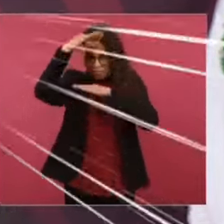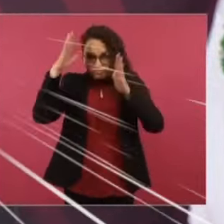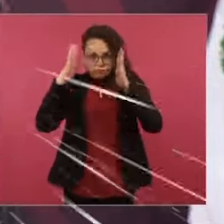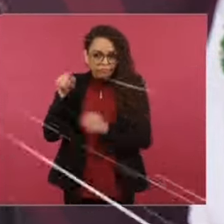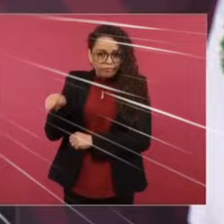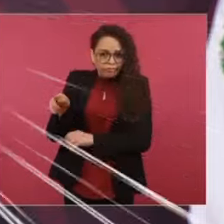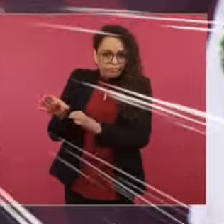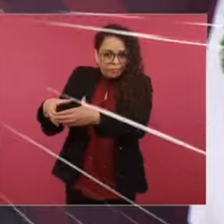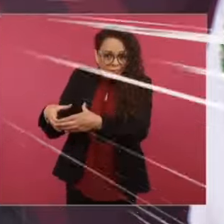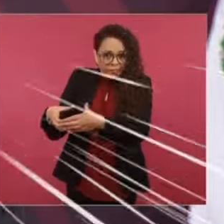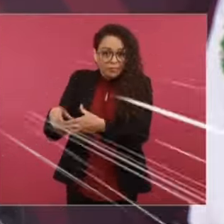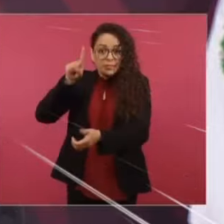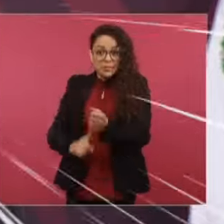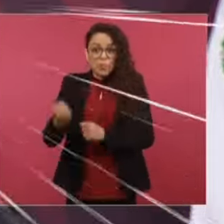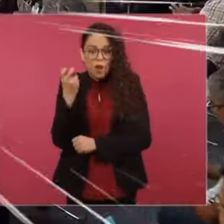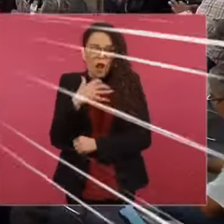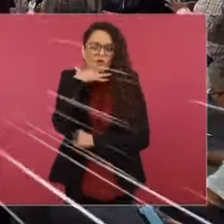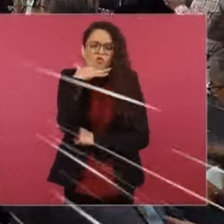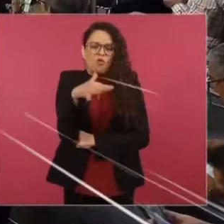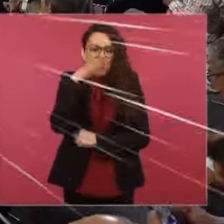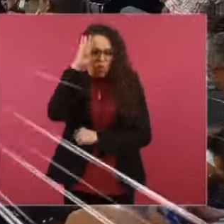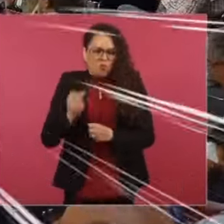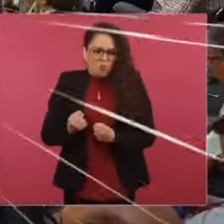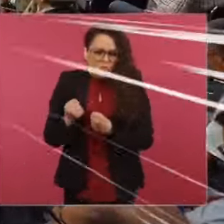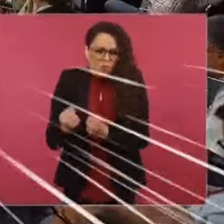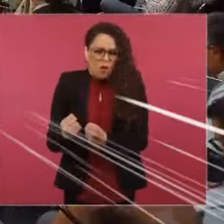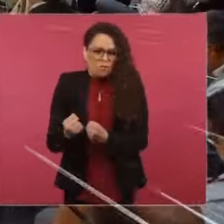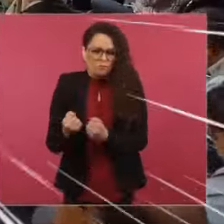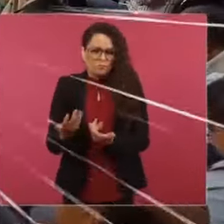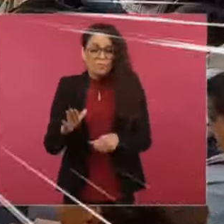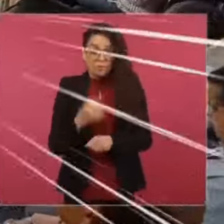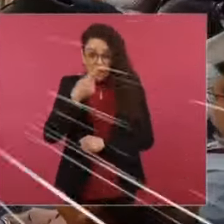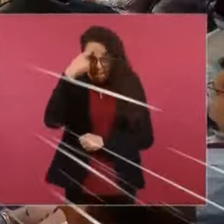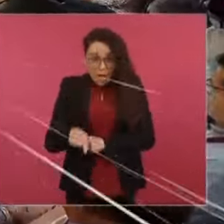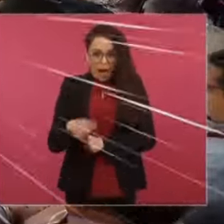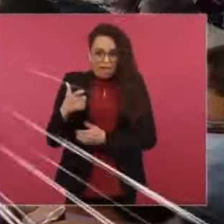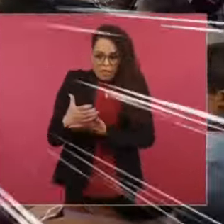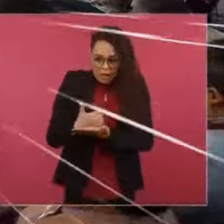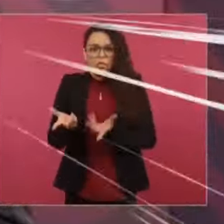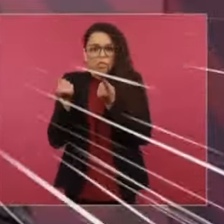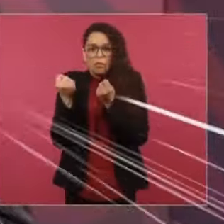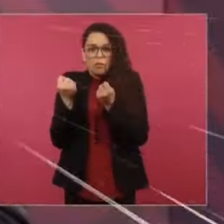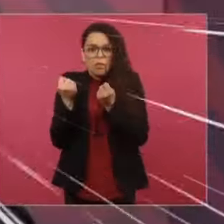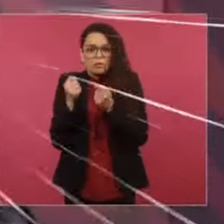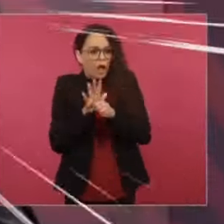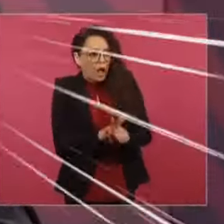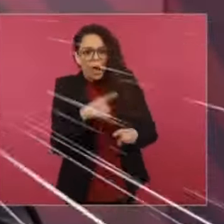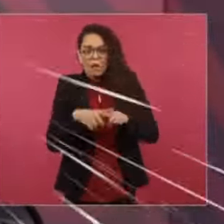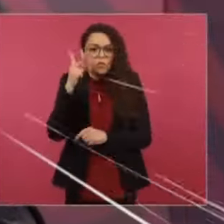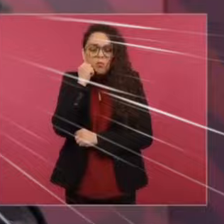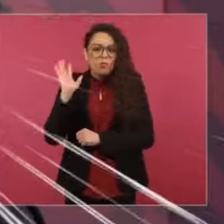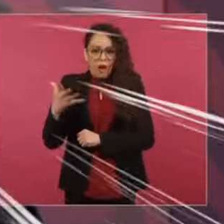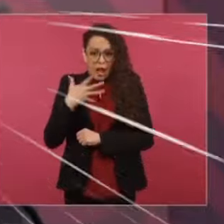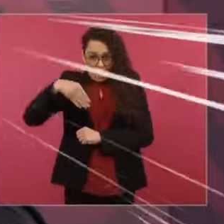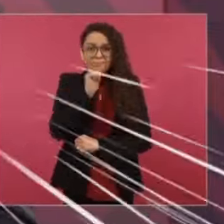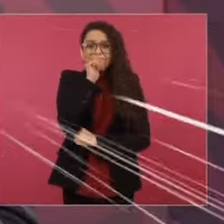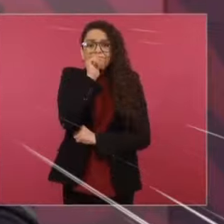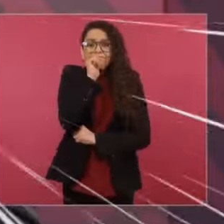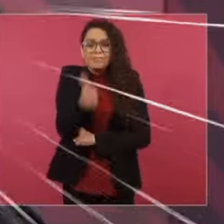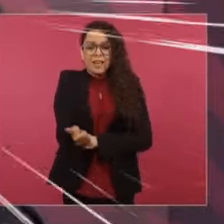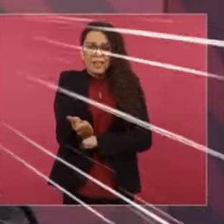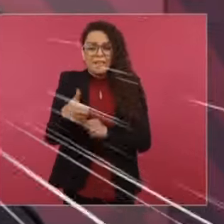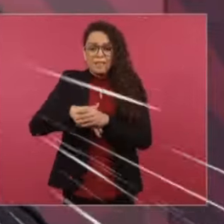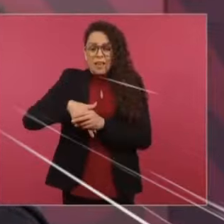Y por eso también son muy corruptos. Porque para tener bienes materiales, se valen de todo. No hay escrúpulos morales de ninguna índole.